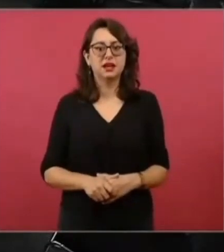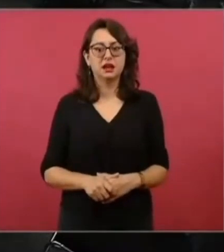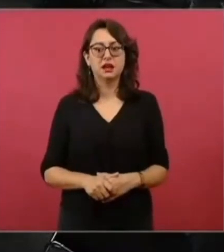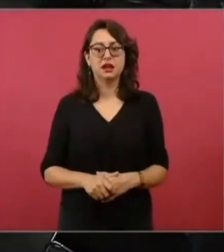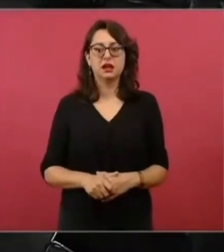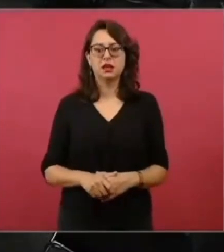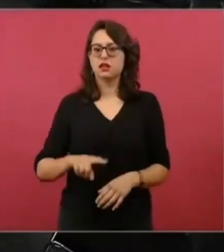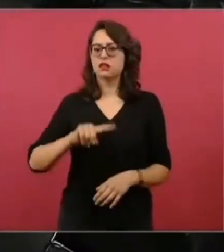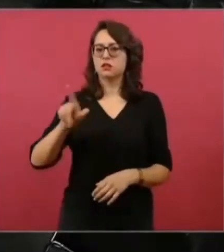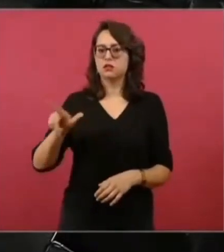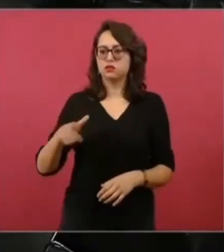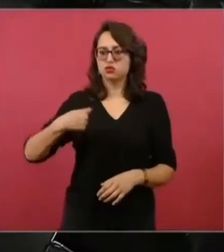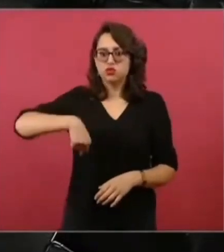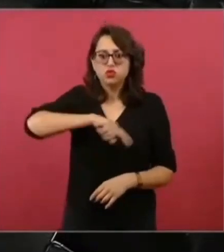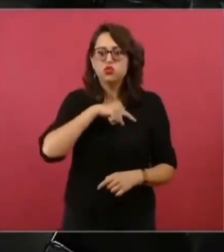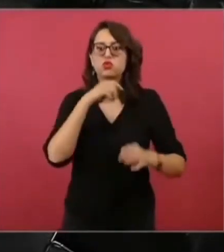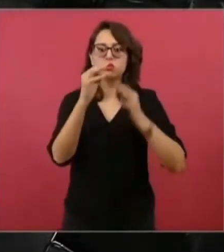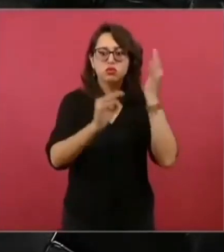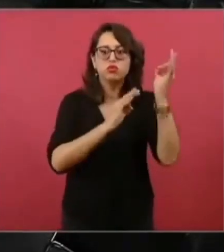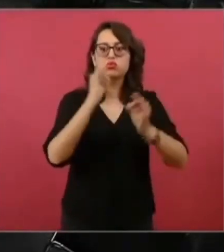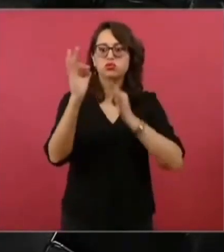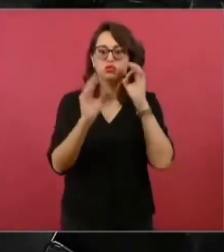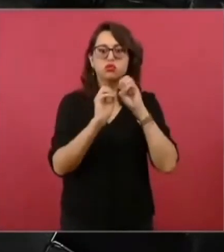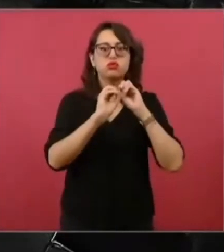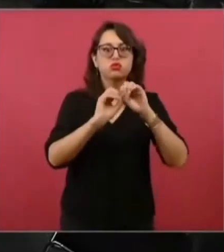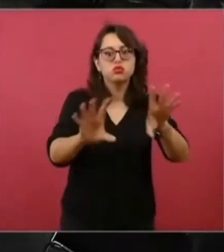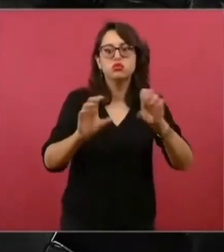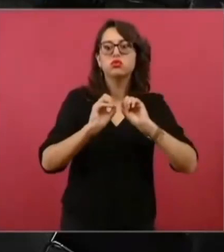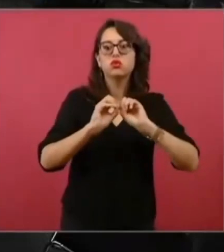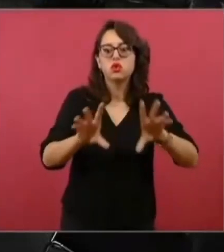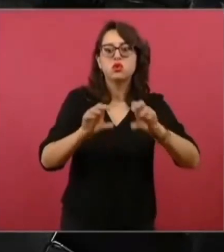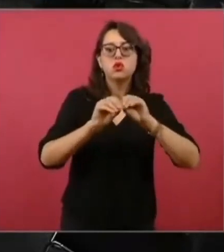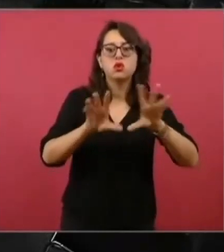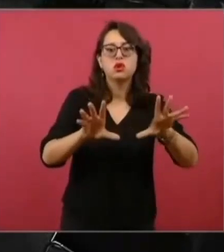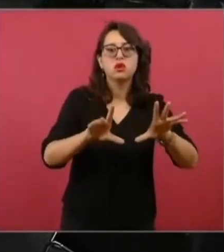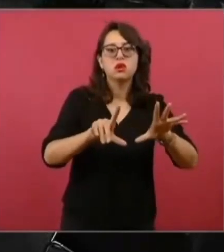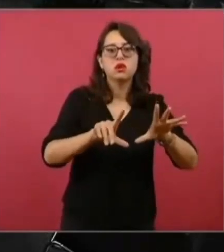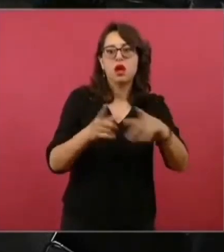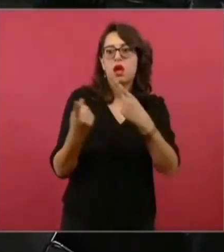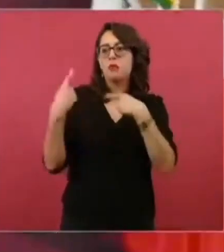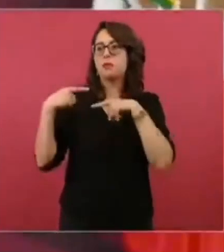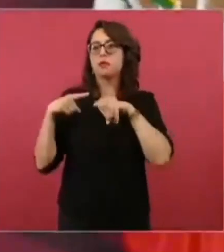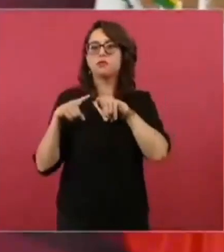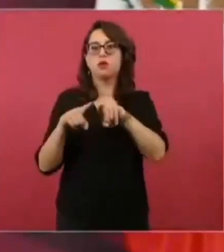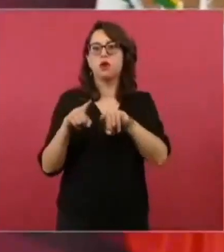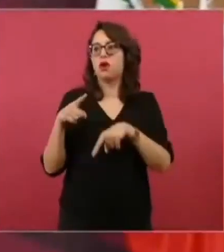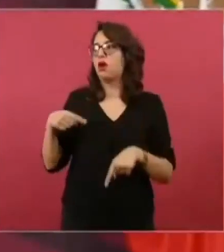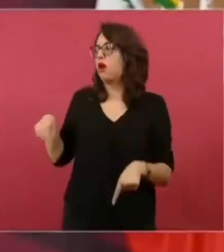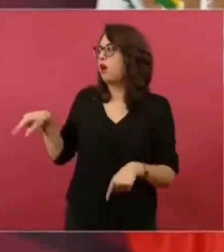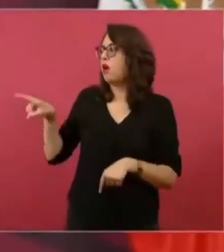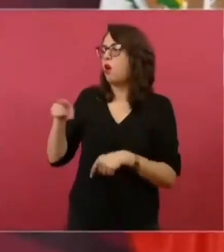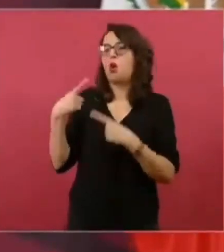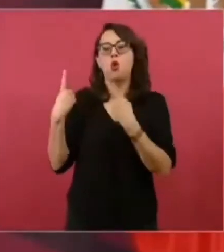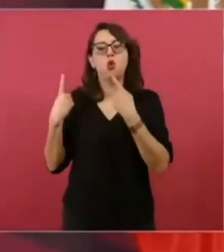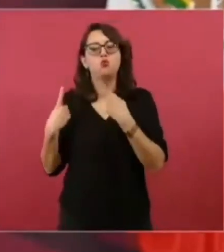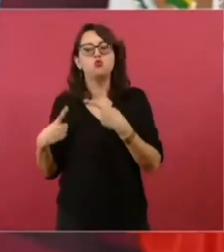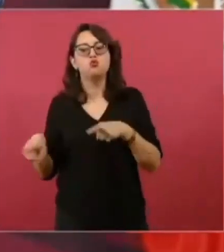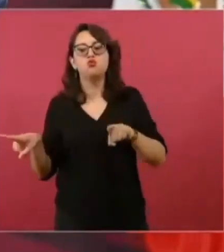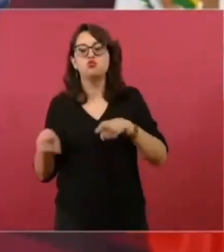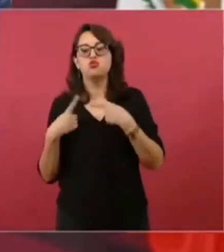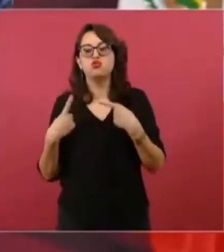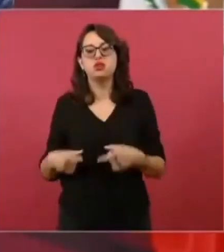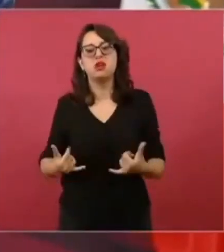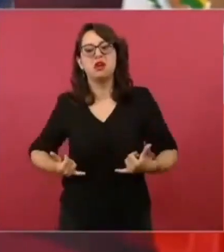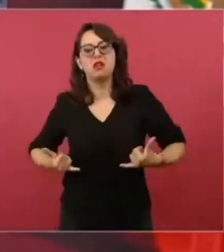hondita y de avanzada y rebelde.